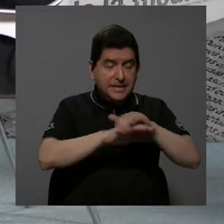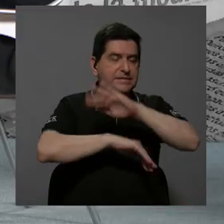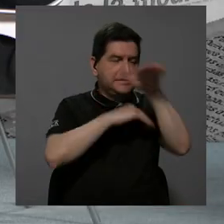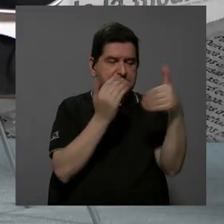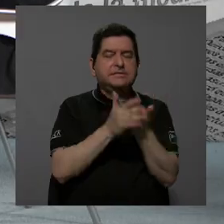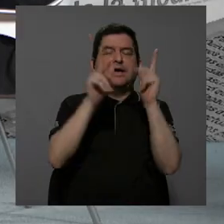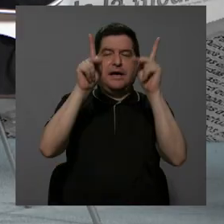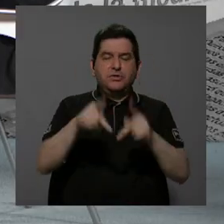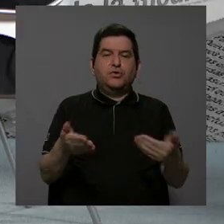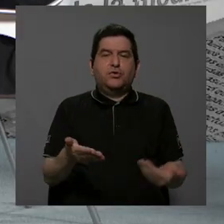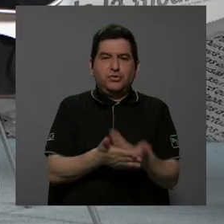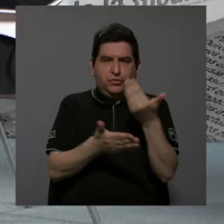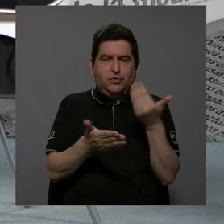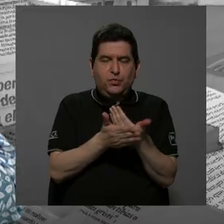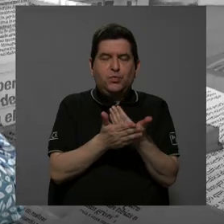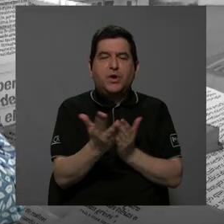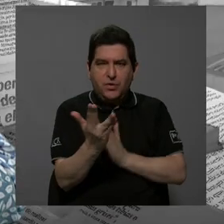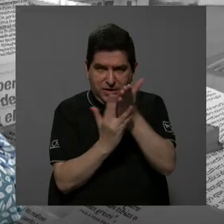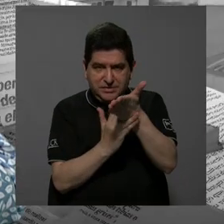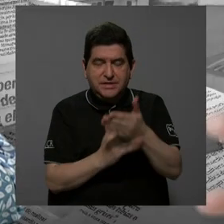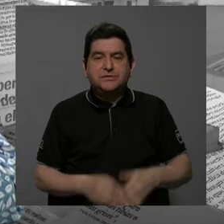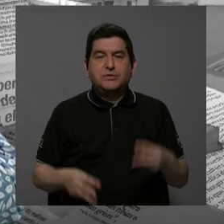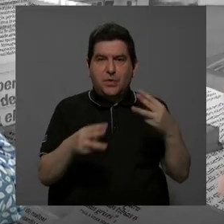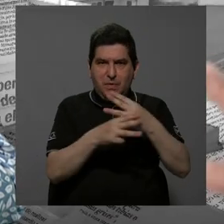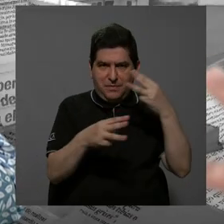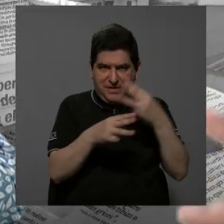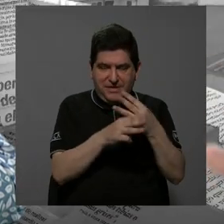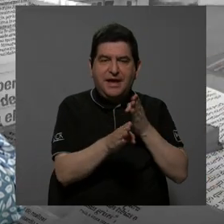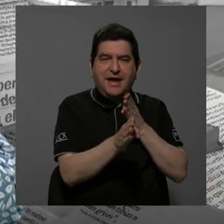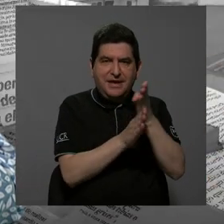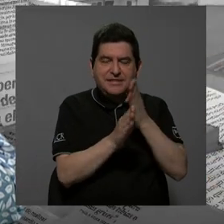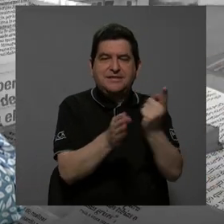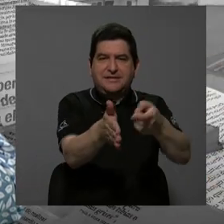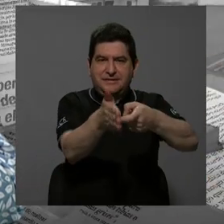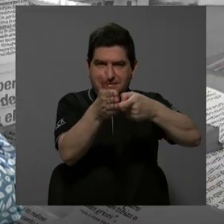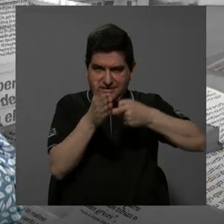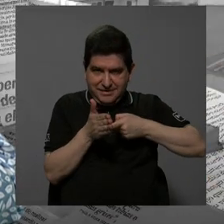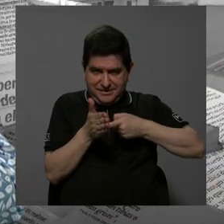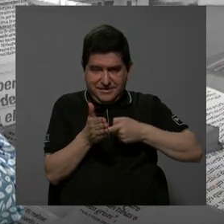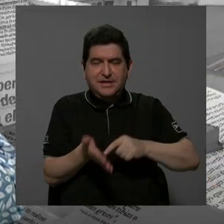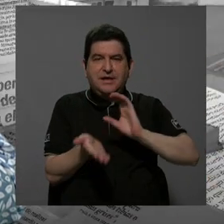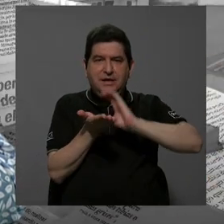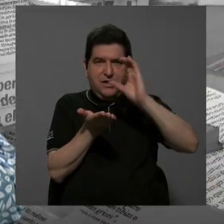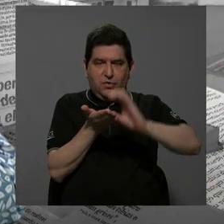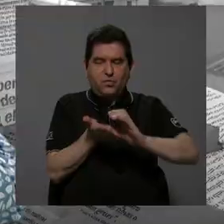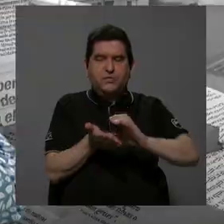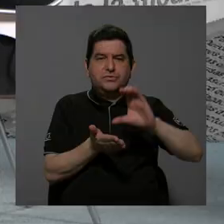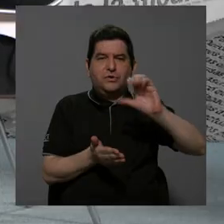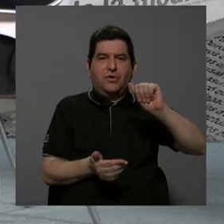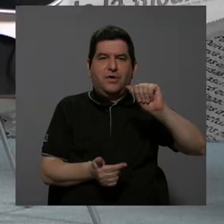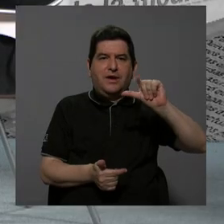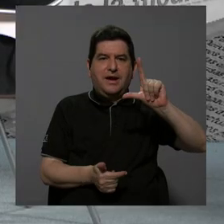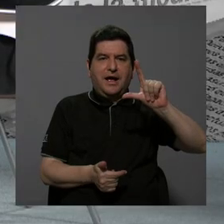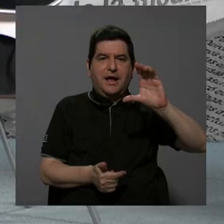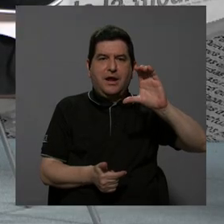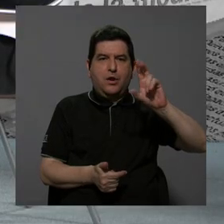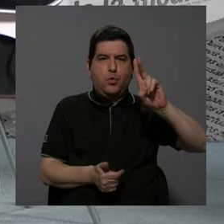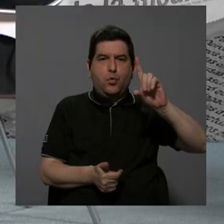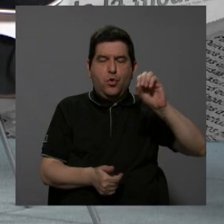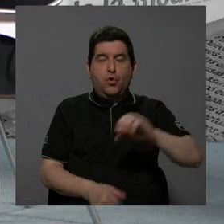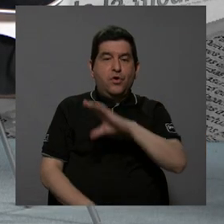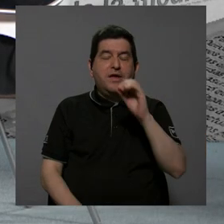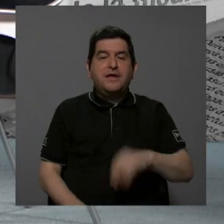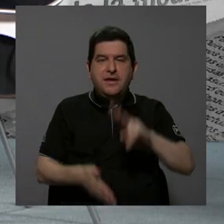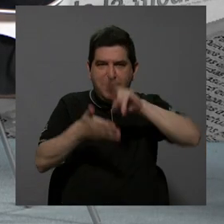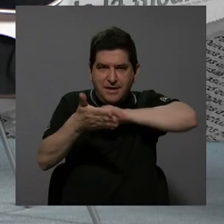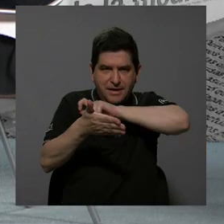todas las personas de nuevo ingreso, la de matemática se hace en las carreras que requieren los cursos de cálculo, y la de lectoescritura se